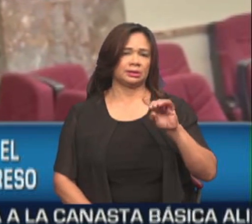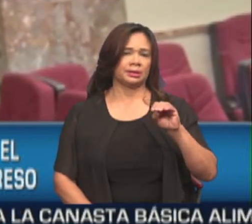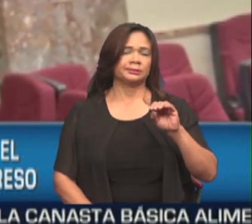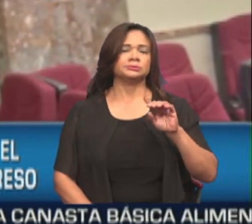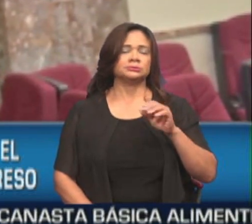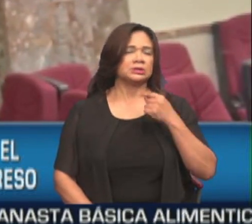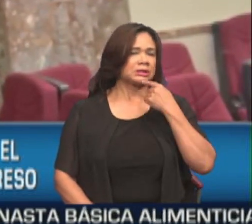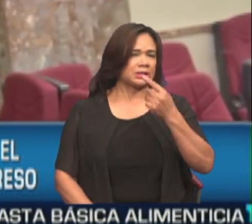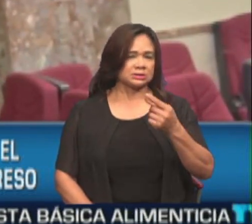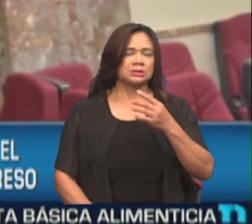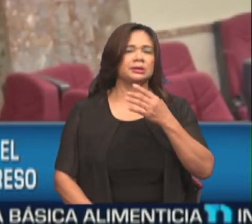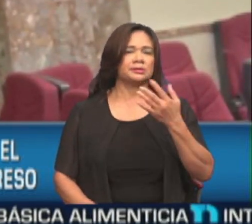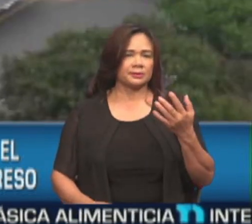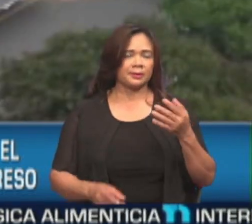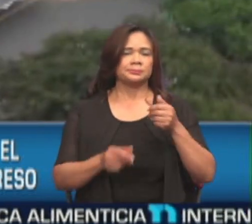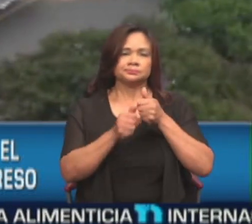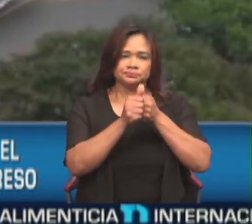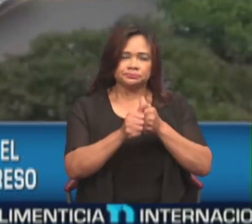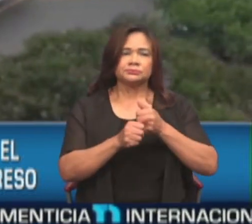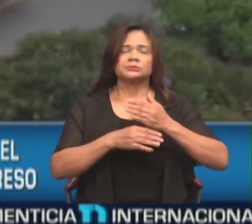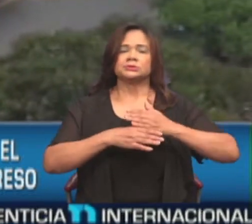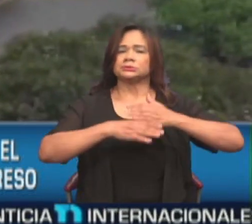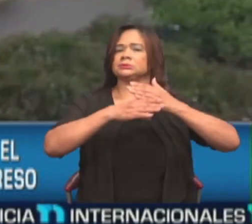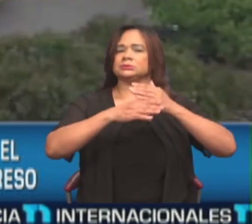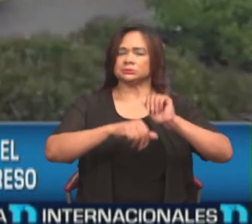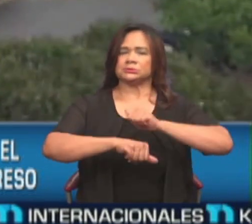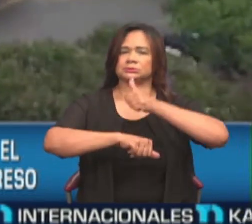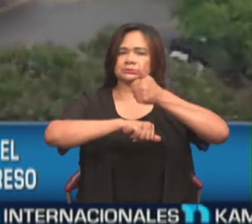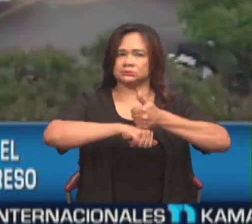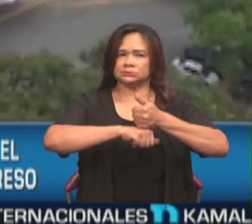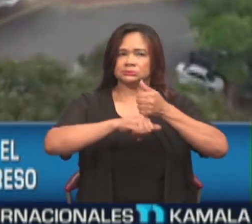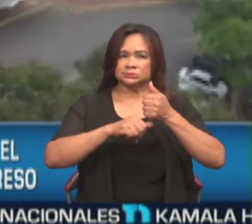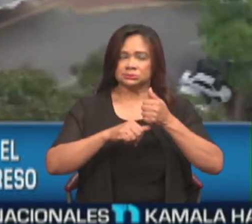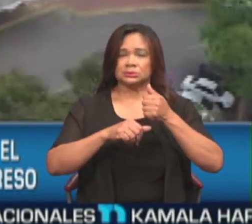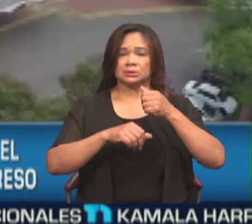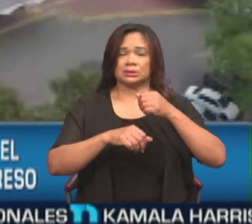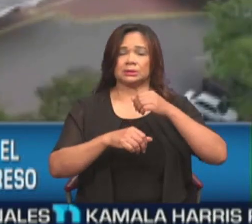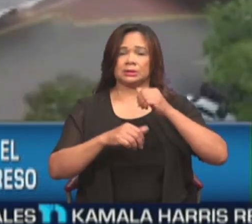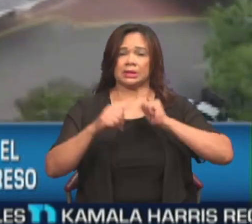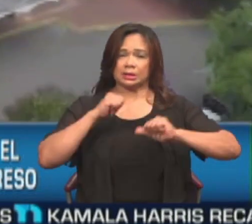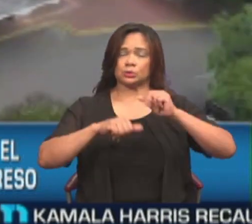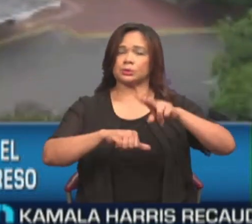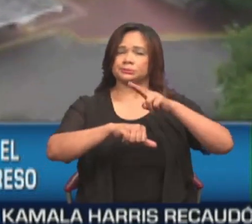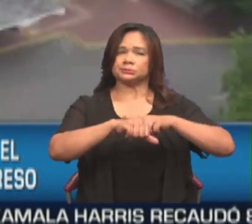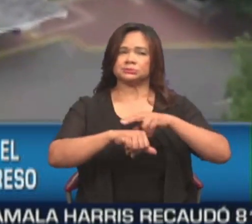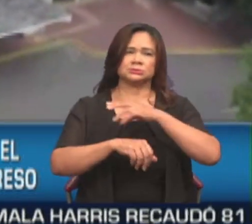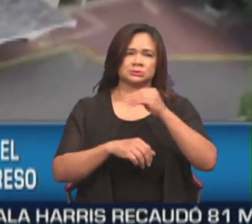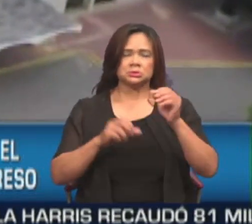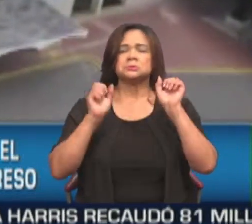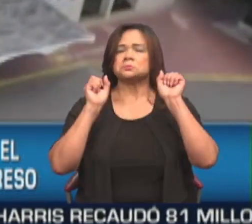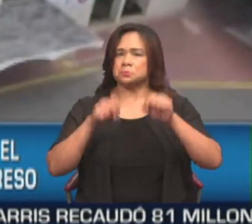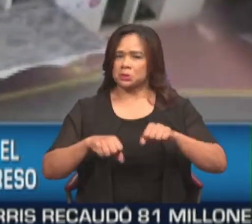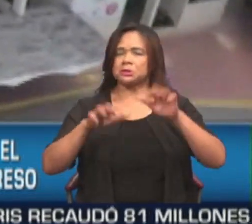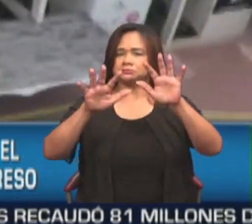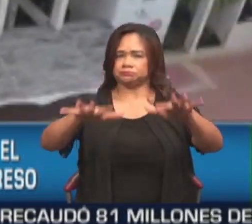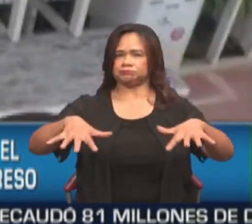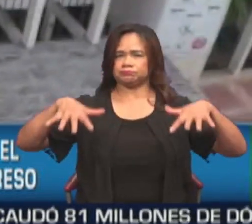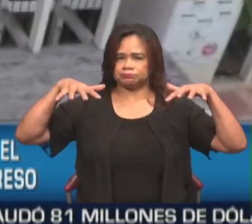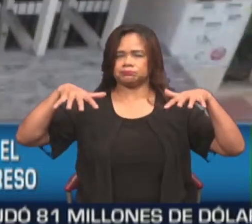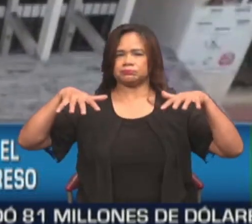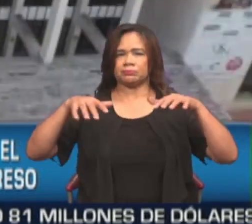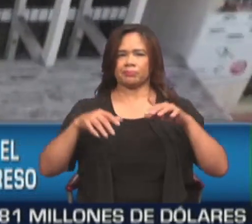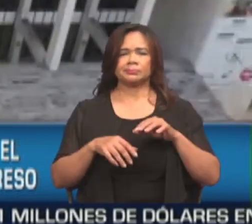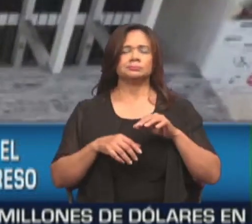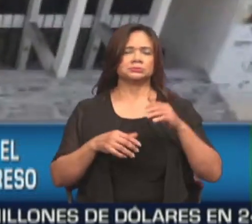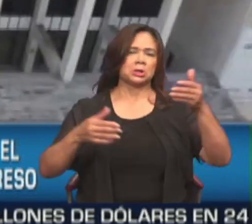certificaron que en la infraestructura situada en la Plaza de la Cultura del Distrito Nacional, existen las condiciones para acoger